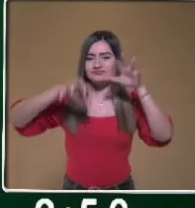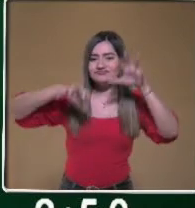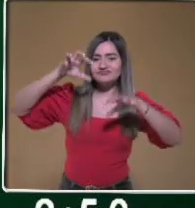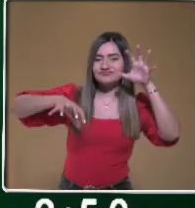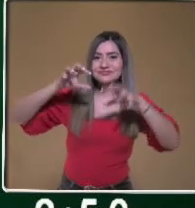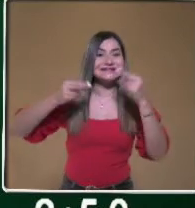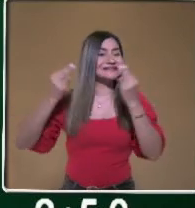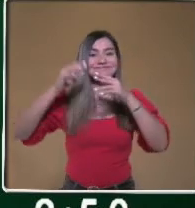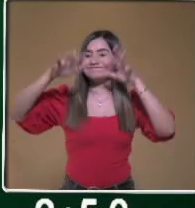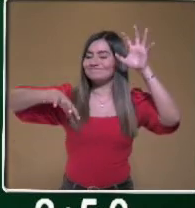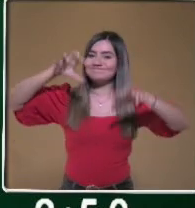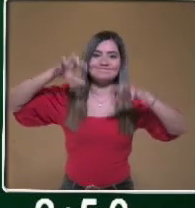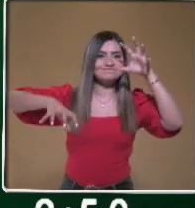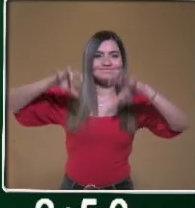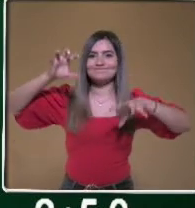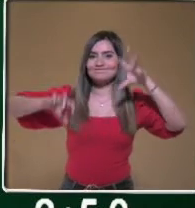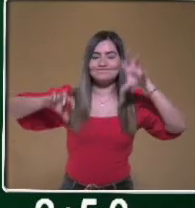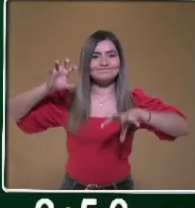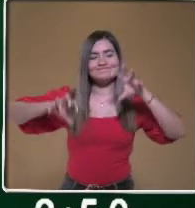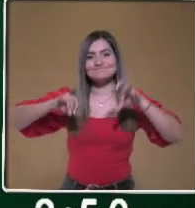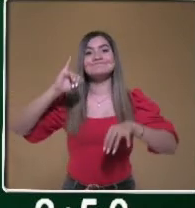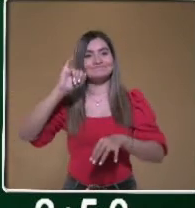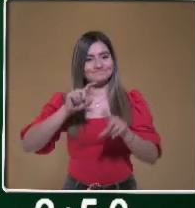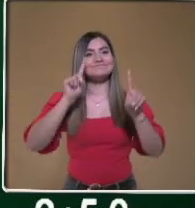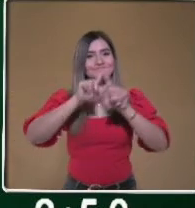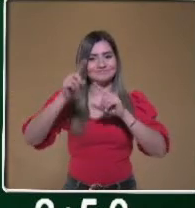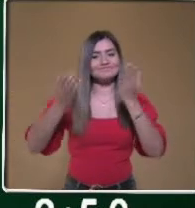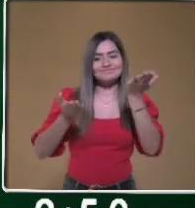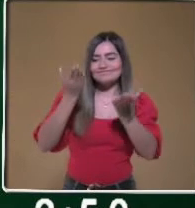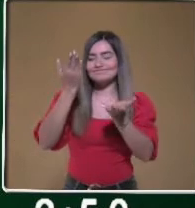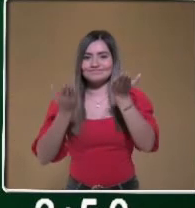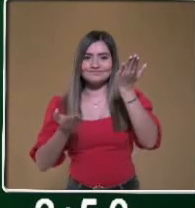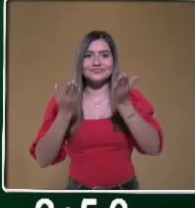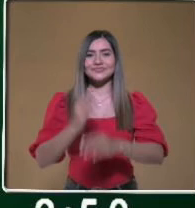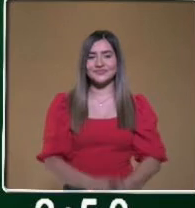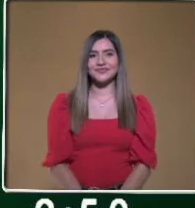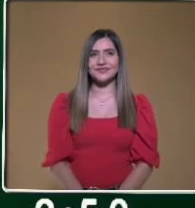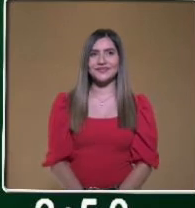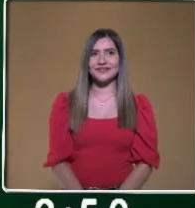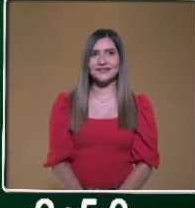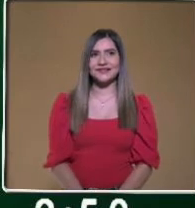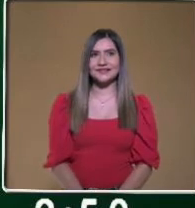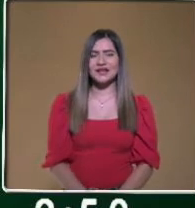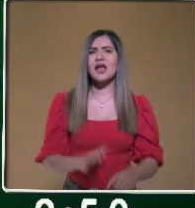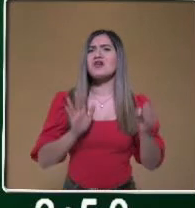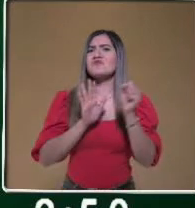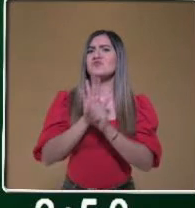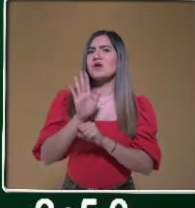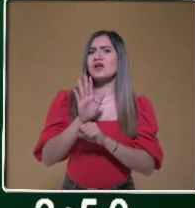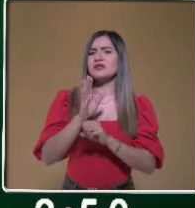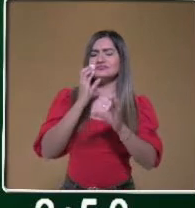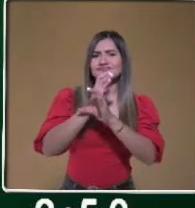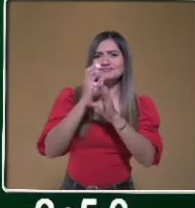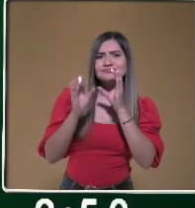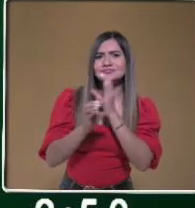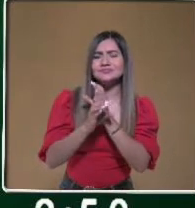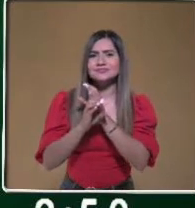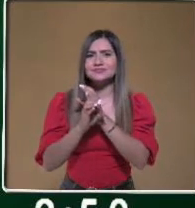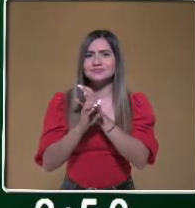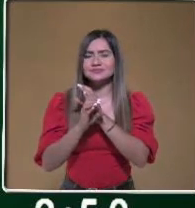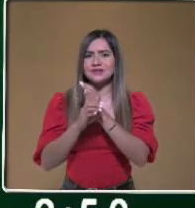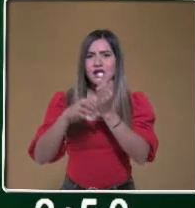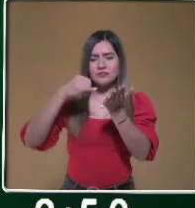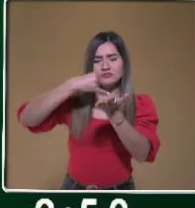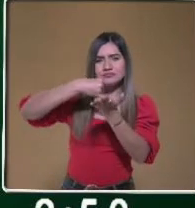de lluvias. Entonces, sí hay gran diferencia con la agricultura de riego. ¿Cuáles son los productos que nos